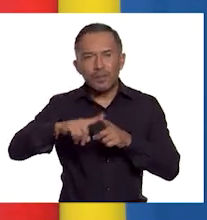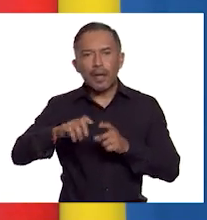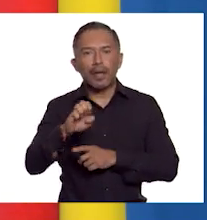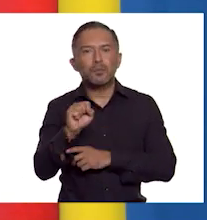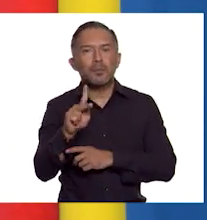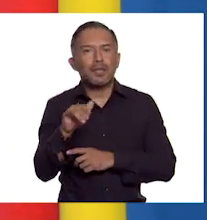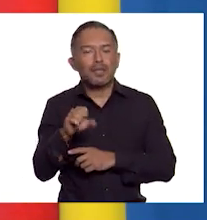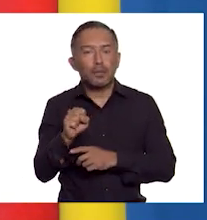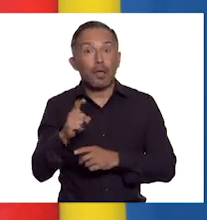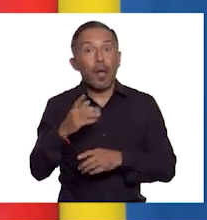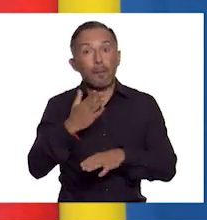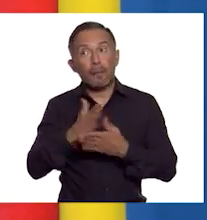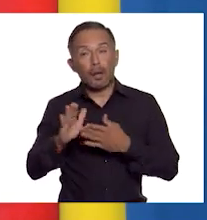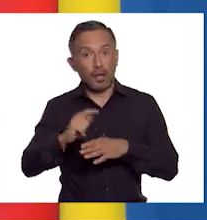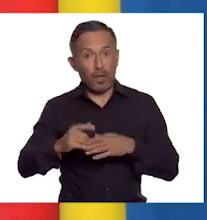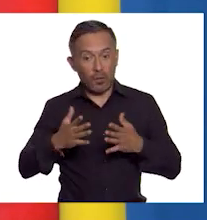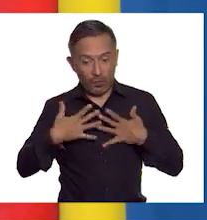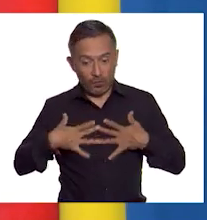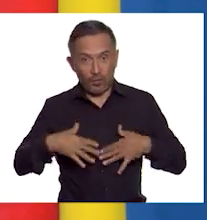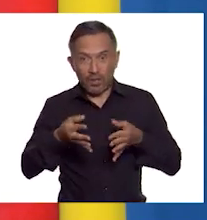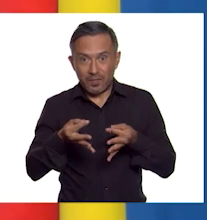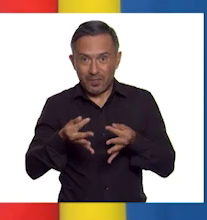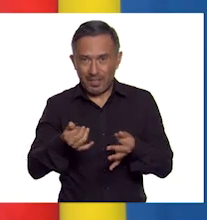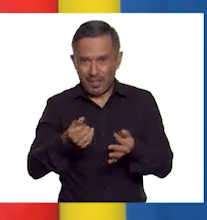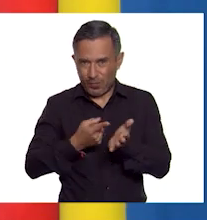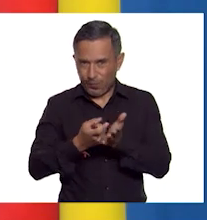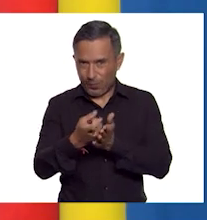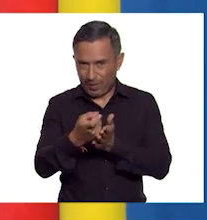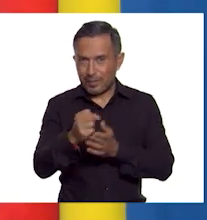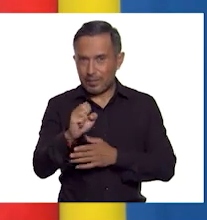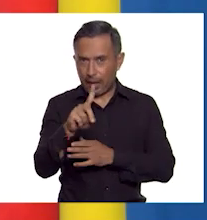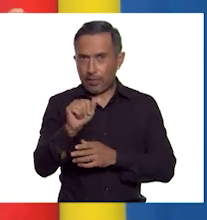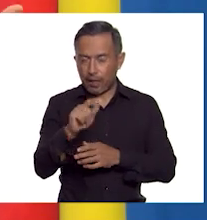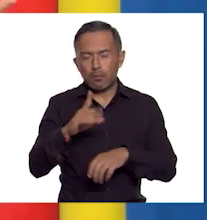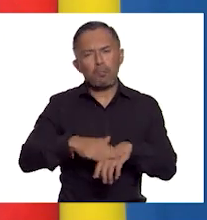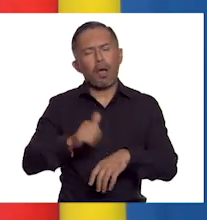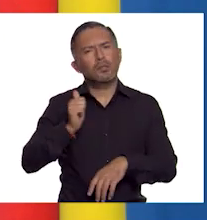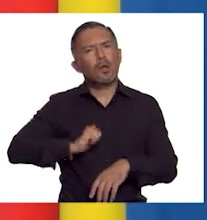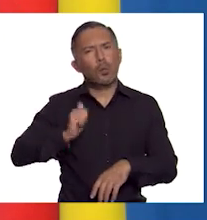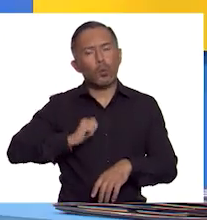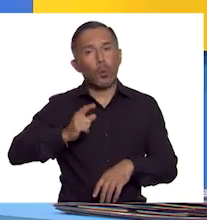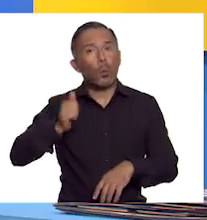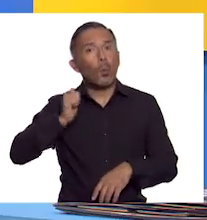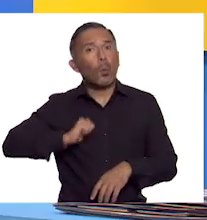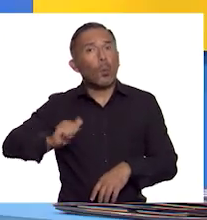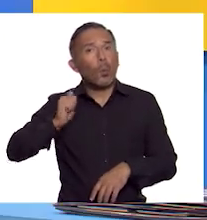antigua. Ya desde la Edad Antigua, esta ruta conectaba a China con el Imperio Romano.